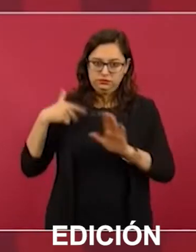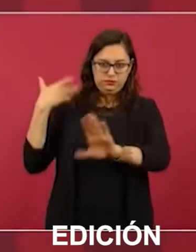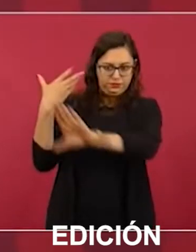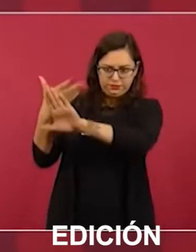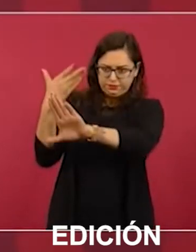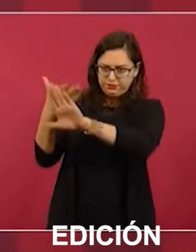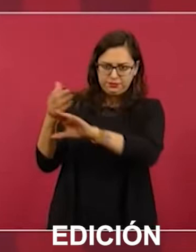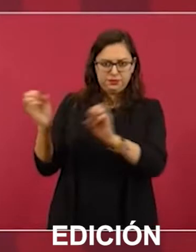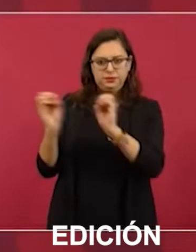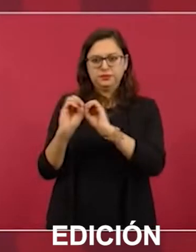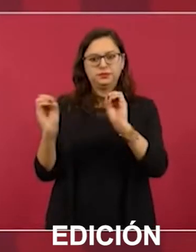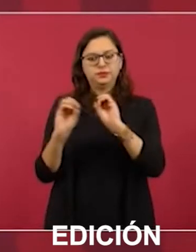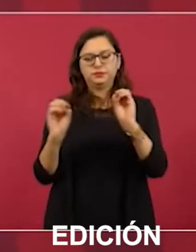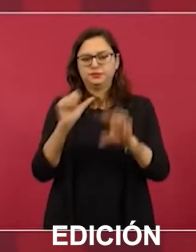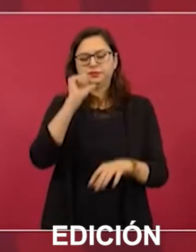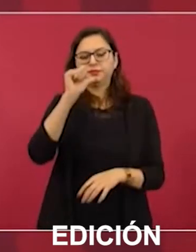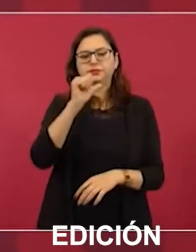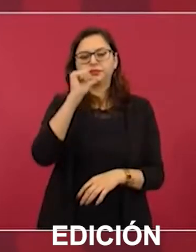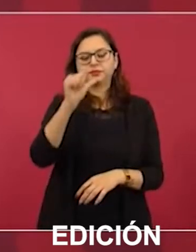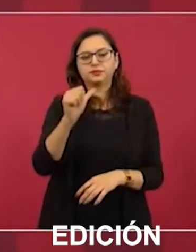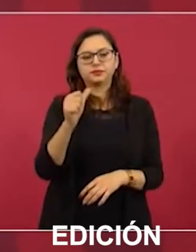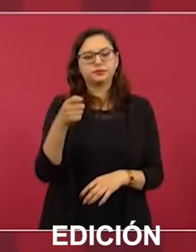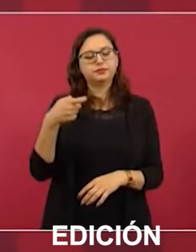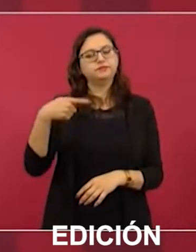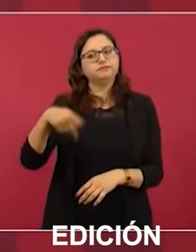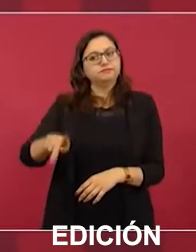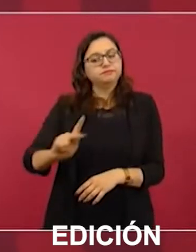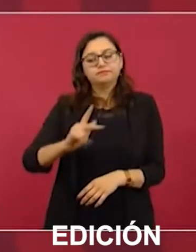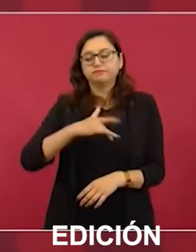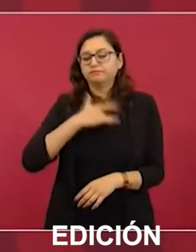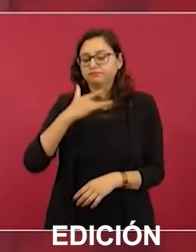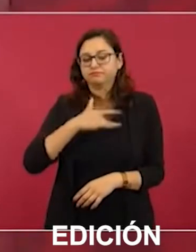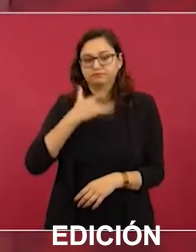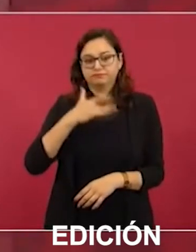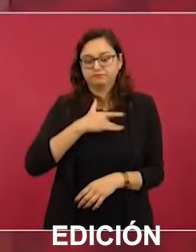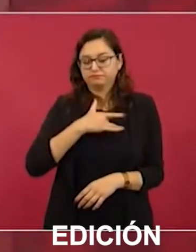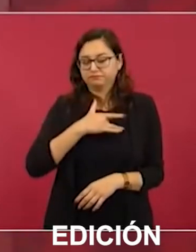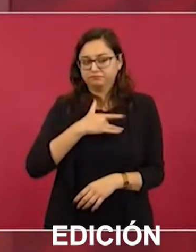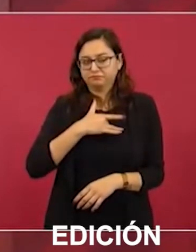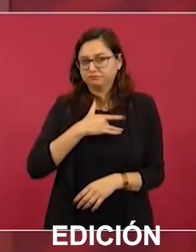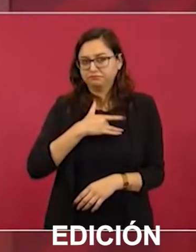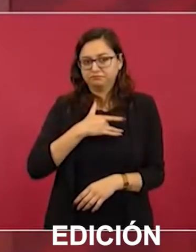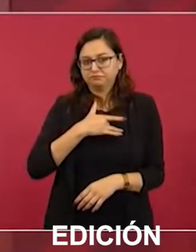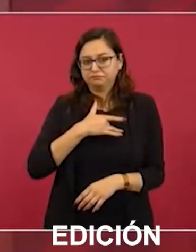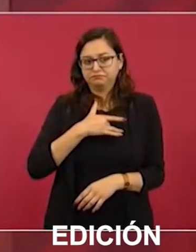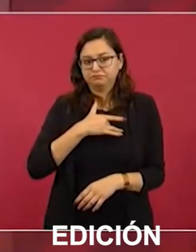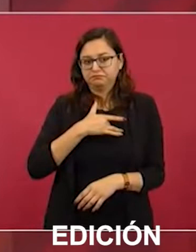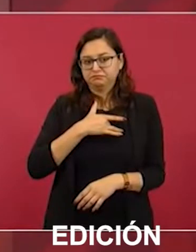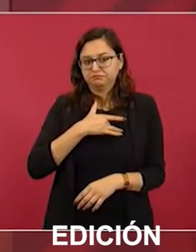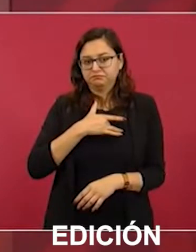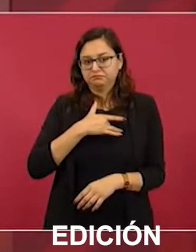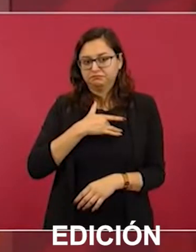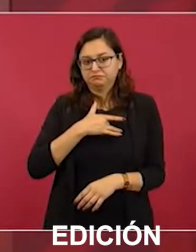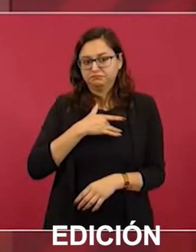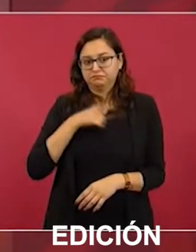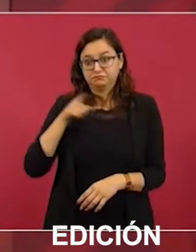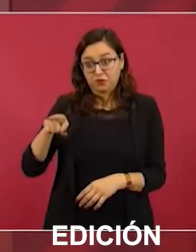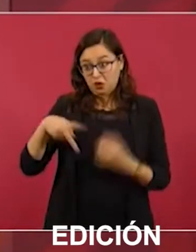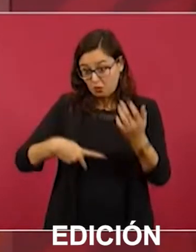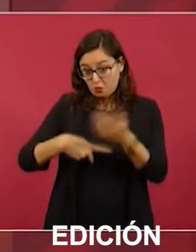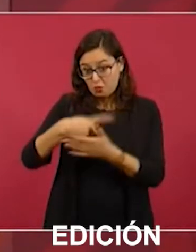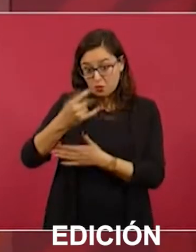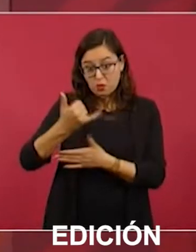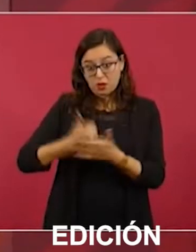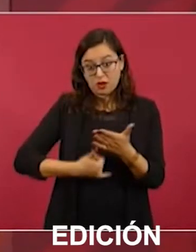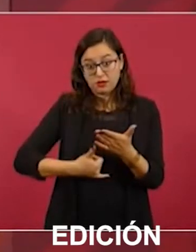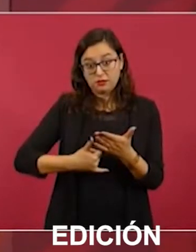no creo viable, factible, el que ese proyecto